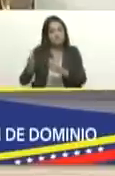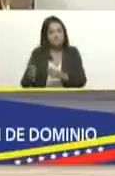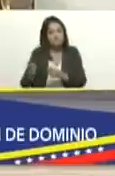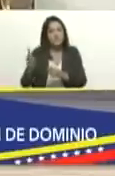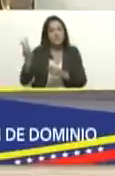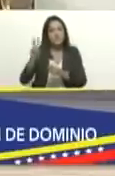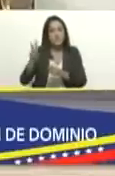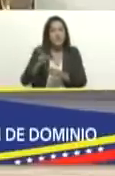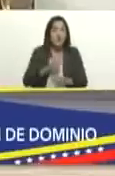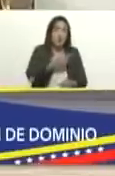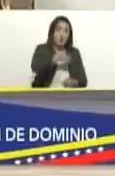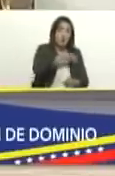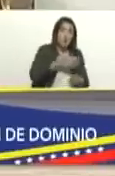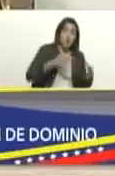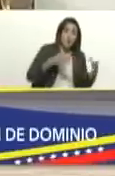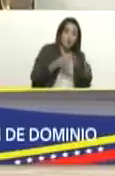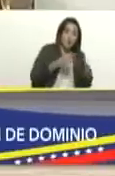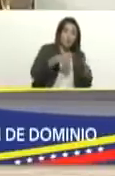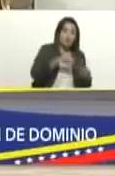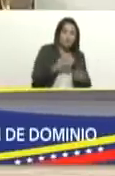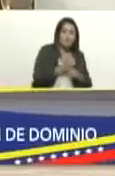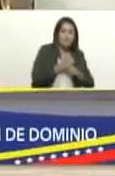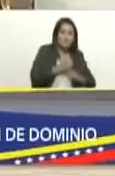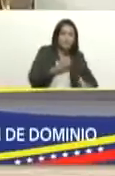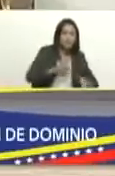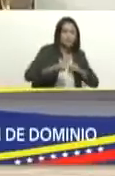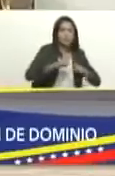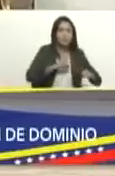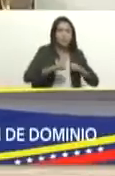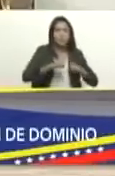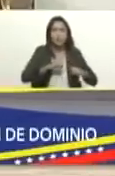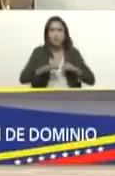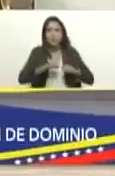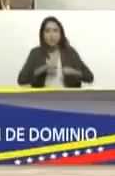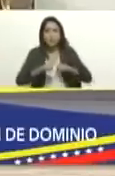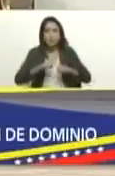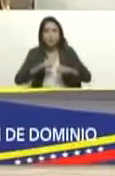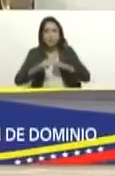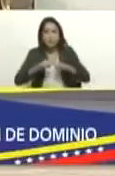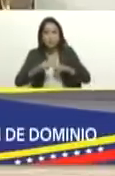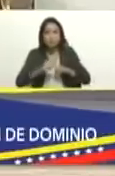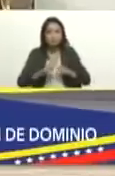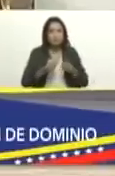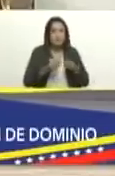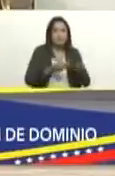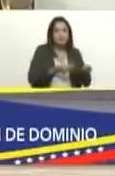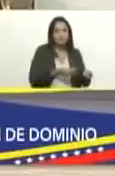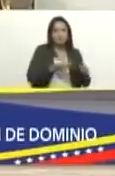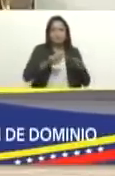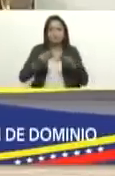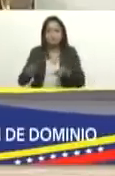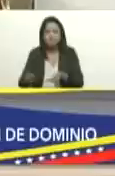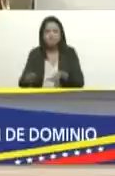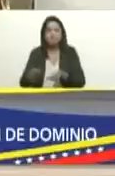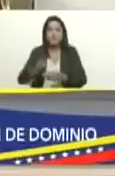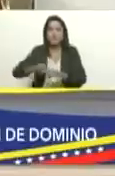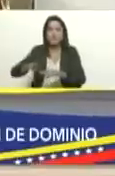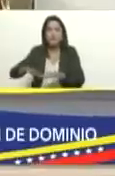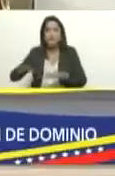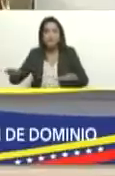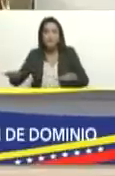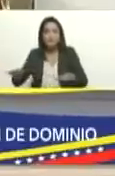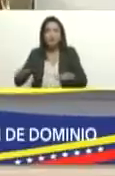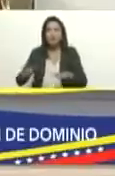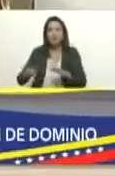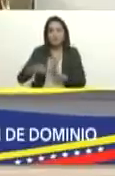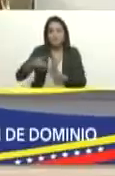empeñamos para los niños y niñas que tienen derecho una patria en paz honesta